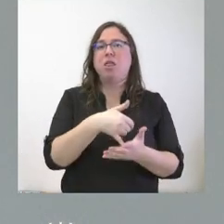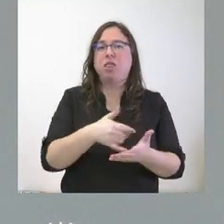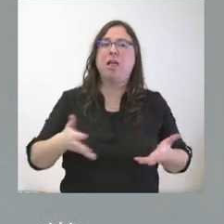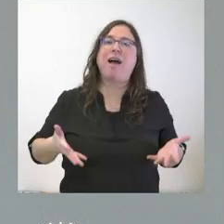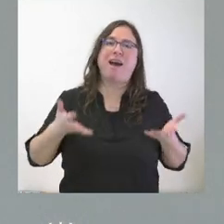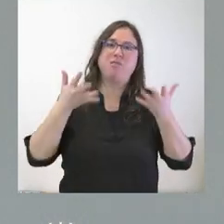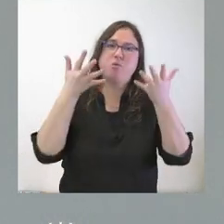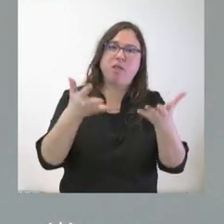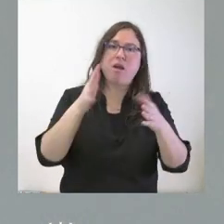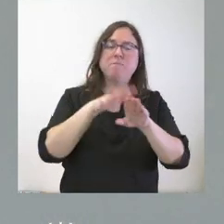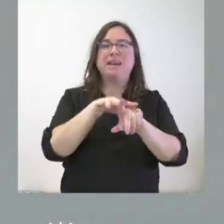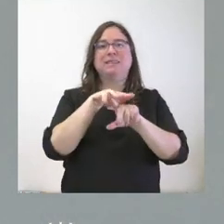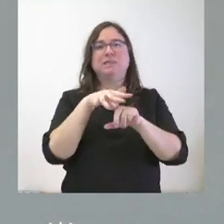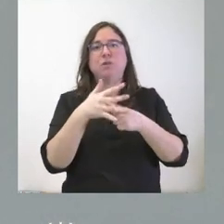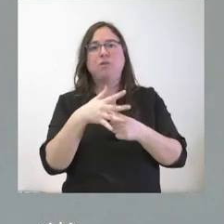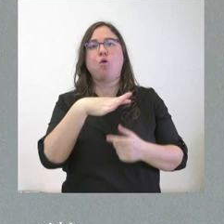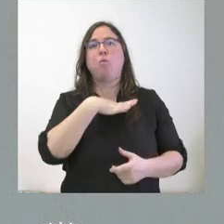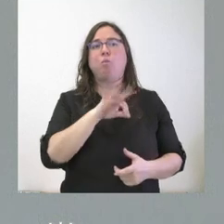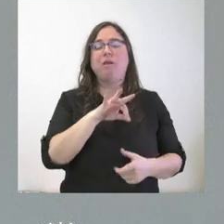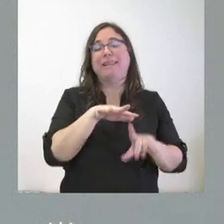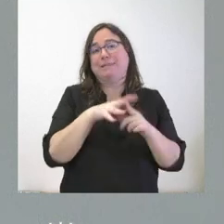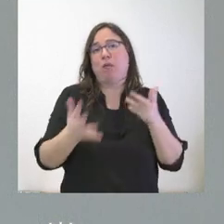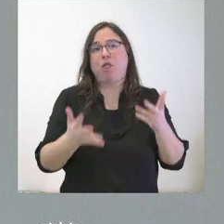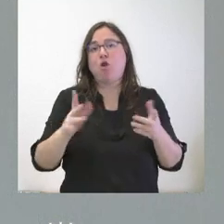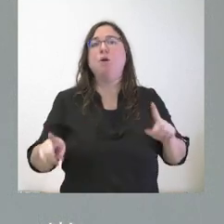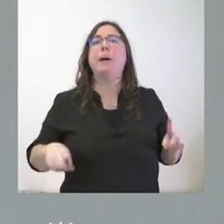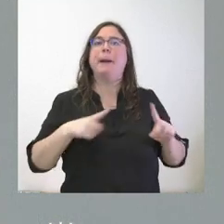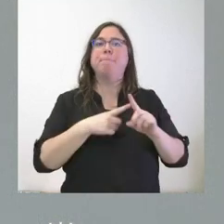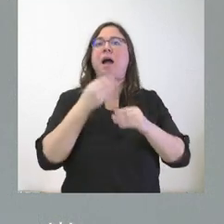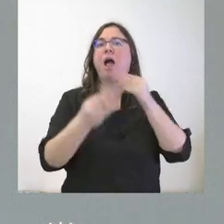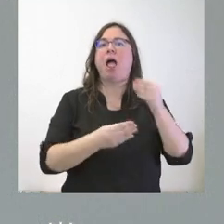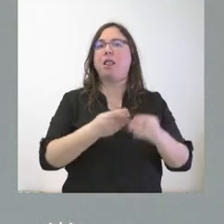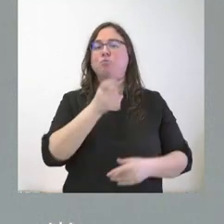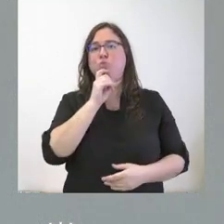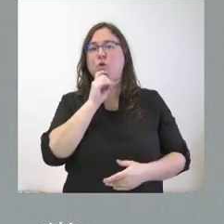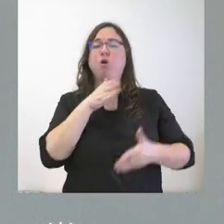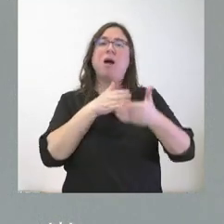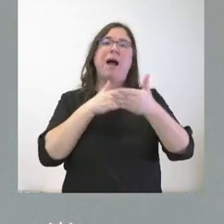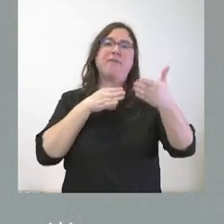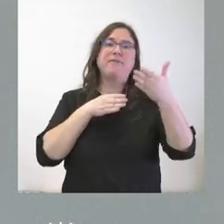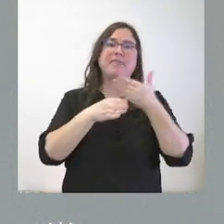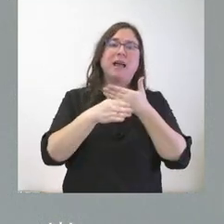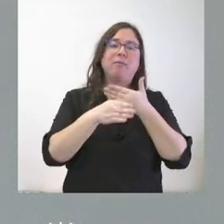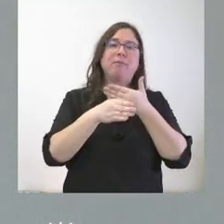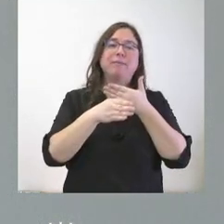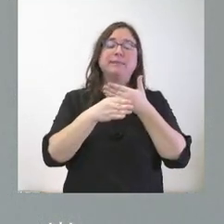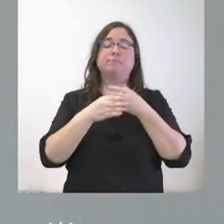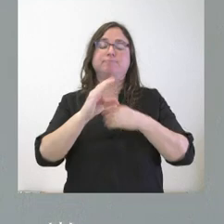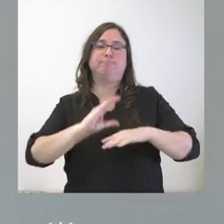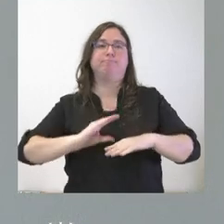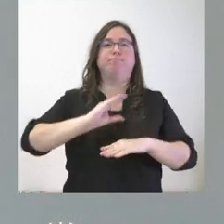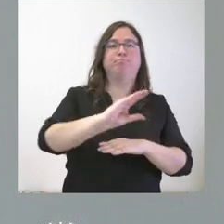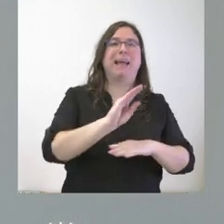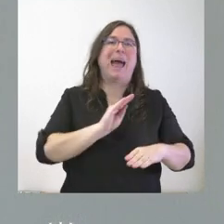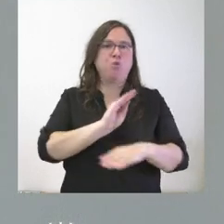situaciones que pueda depararnos las circunstancias. Y lo hacemos no solamente mediante un conjunto de ayudas como las que hemos